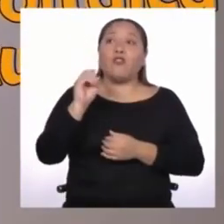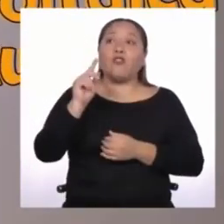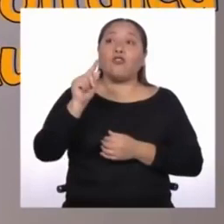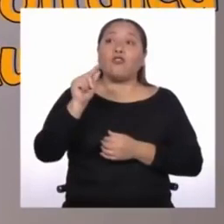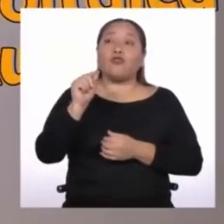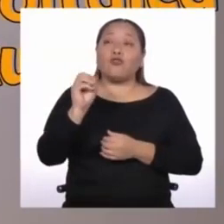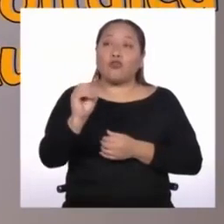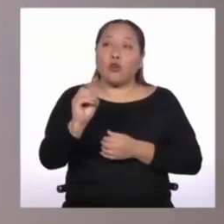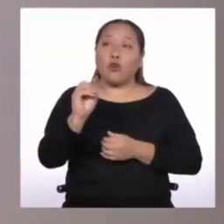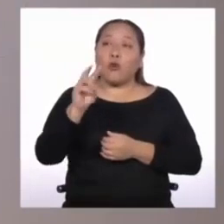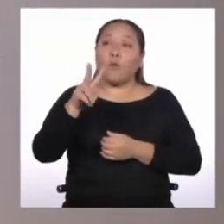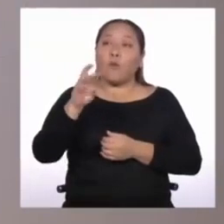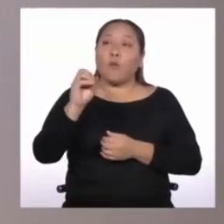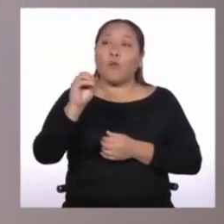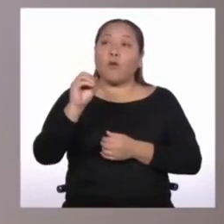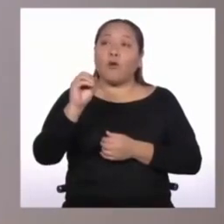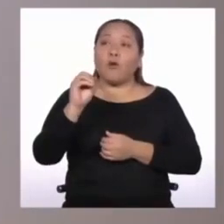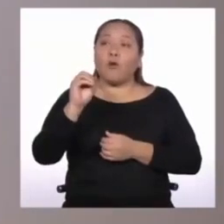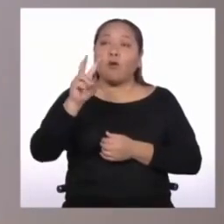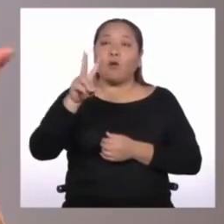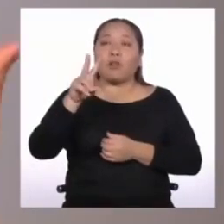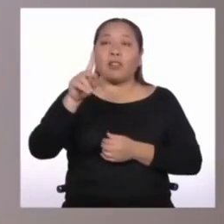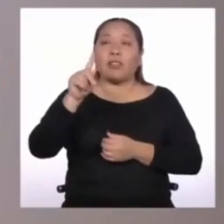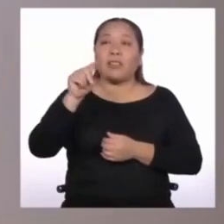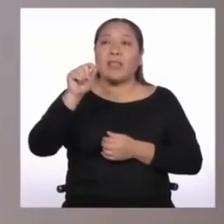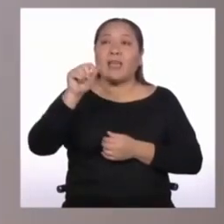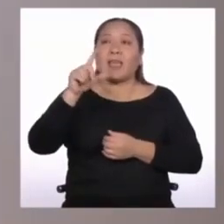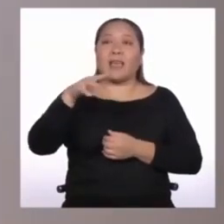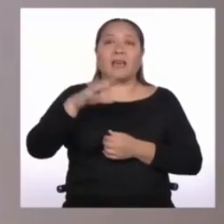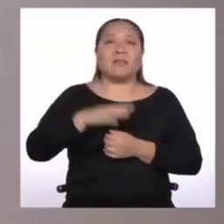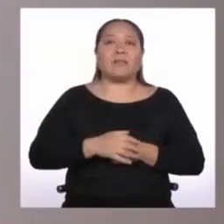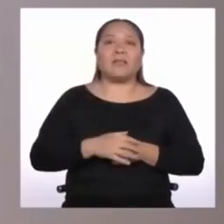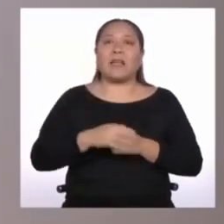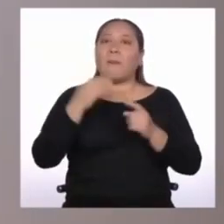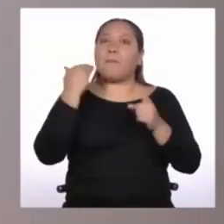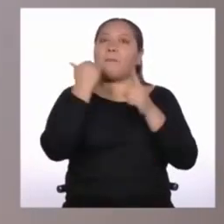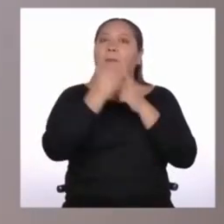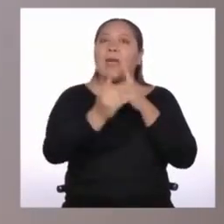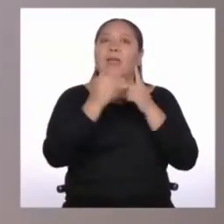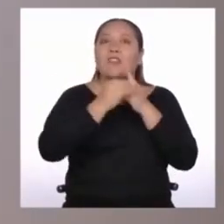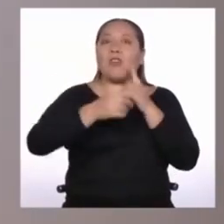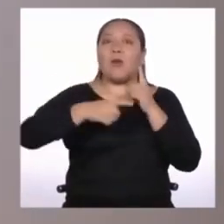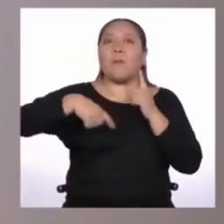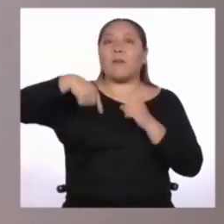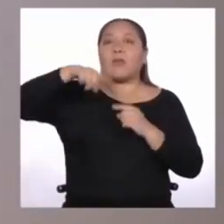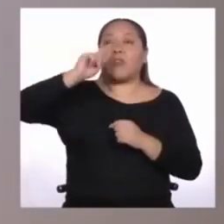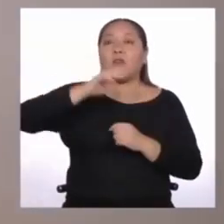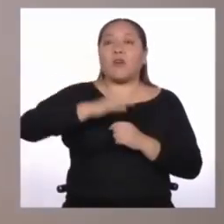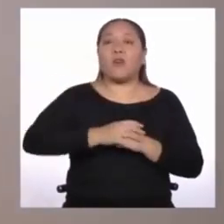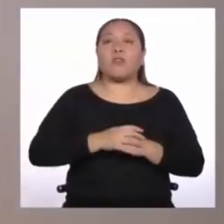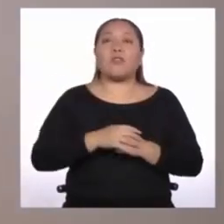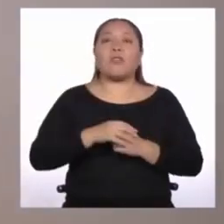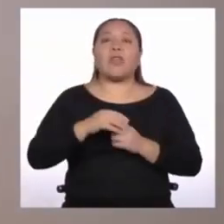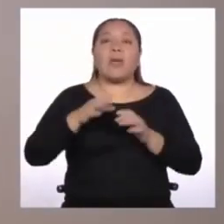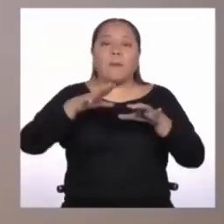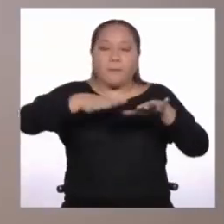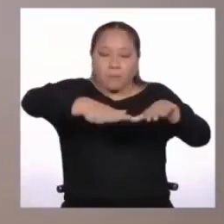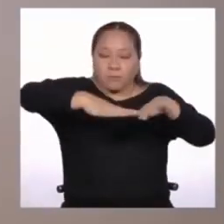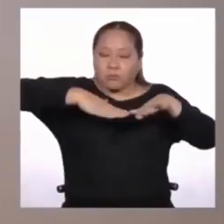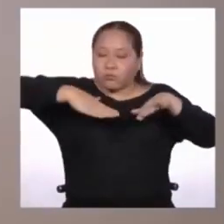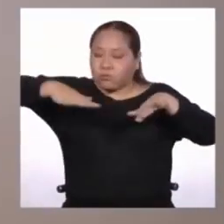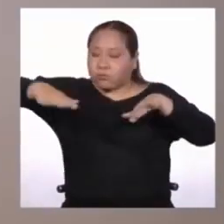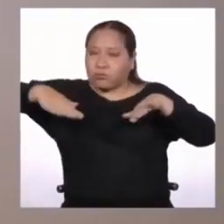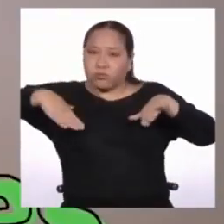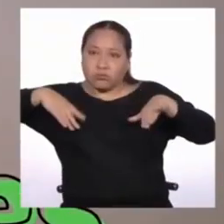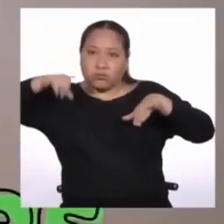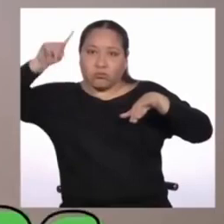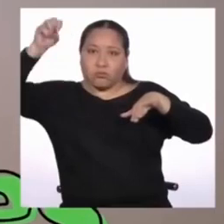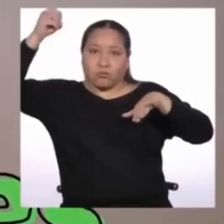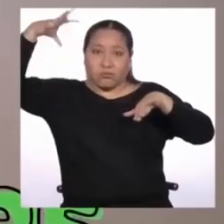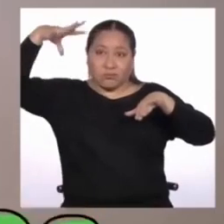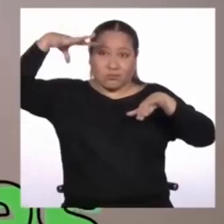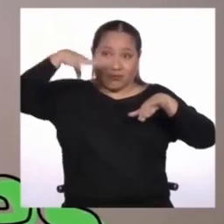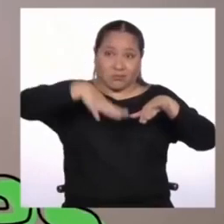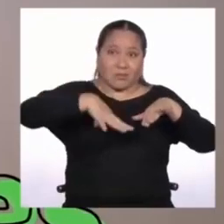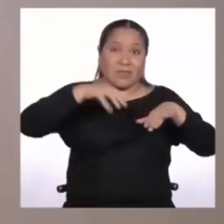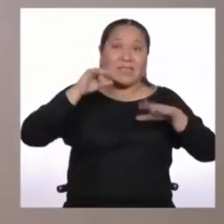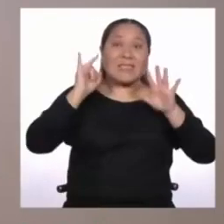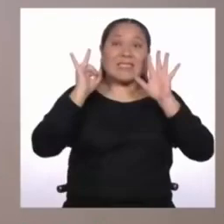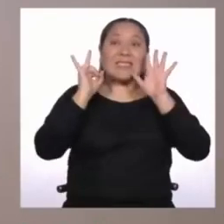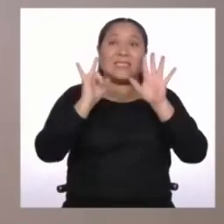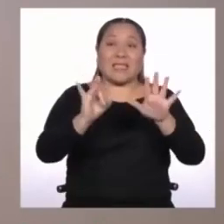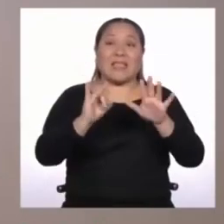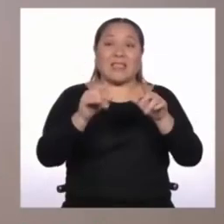Central Fotovoltaica Rubí, que cuenta con más de medio millón de paneles fotovoltaicos. Esta es una de las siete